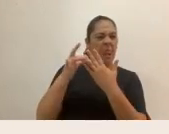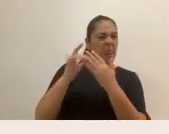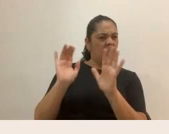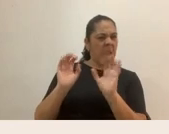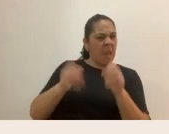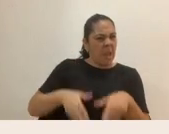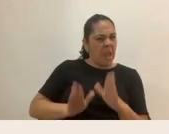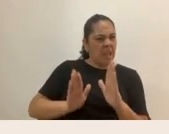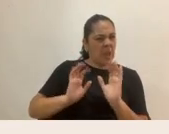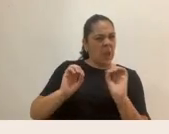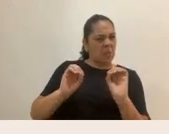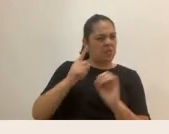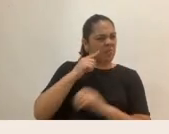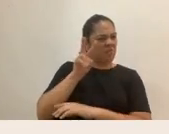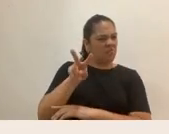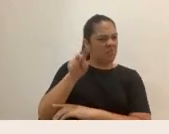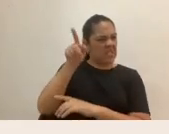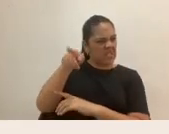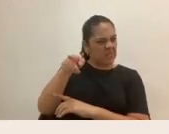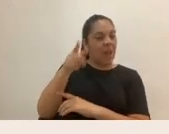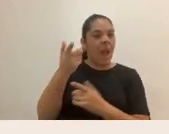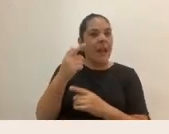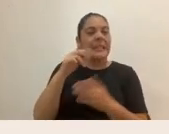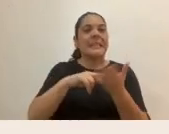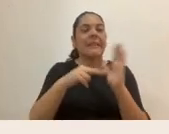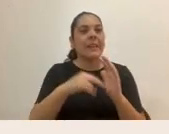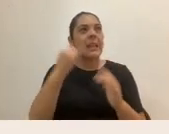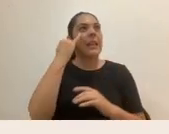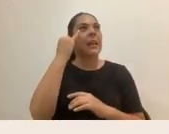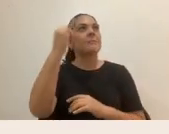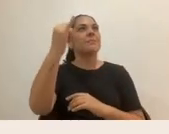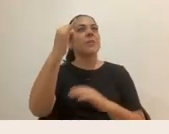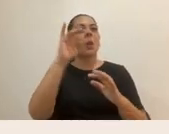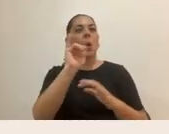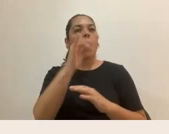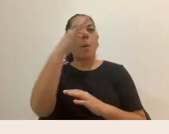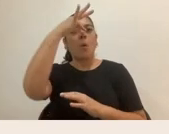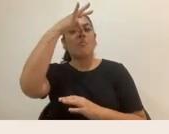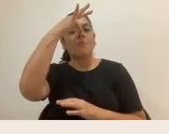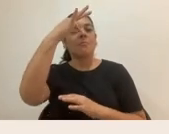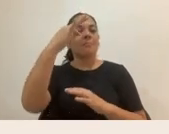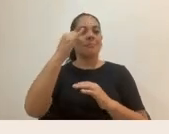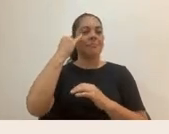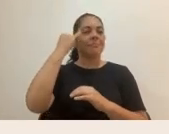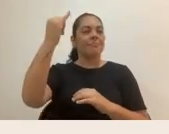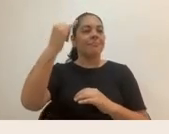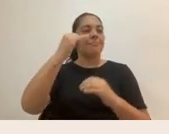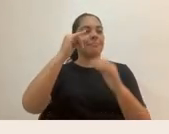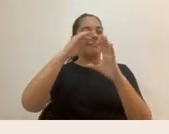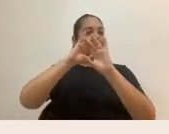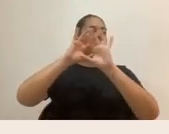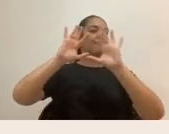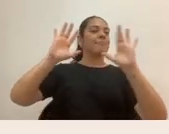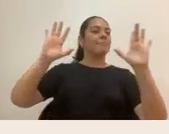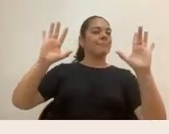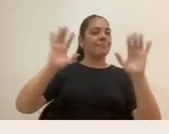refieren a esa idea del amor romántico como esa idealización del amor. En el sentido de que